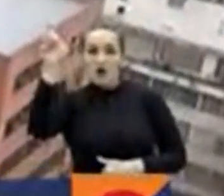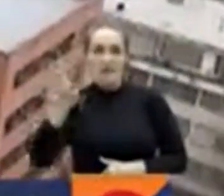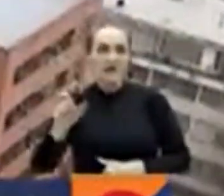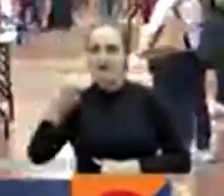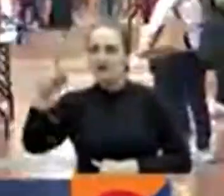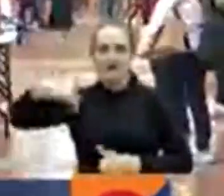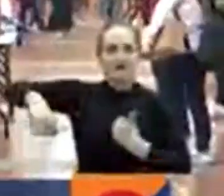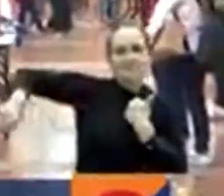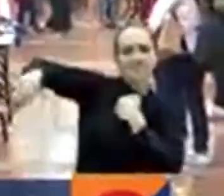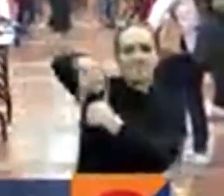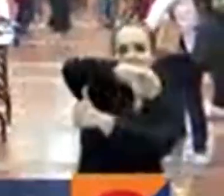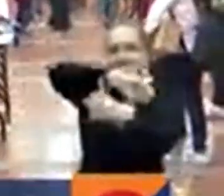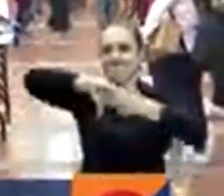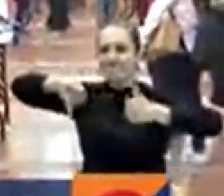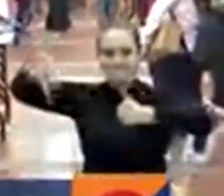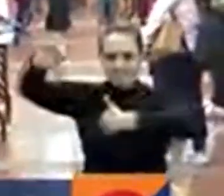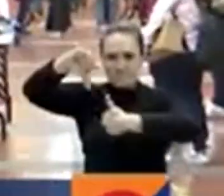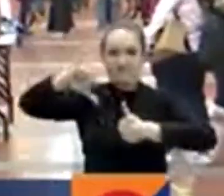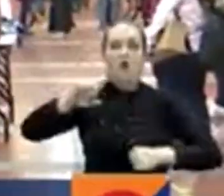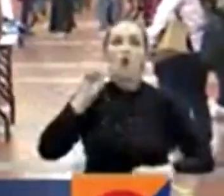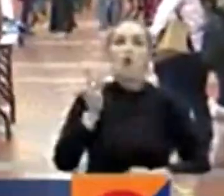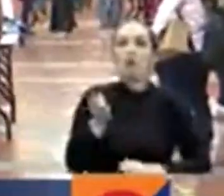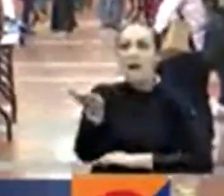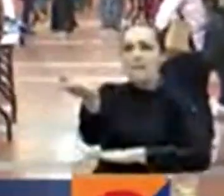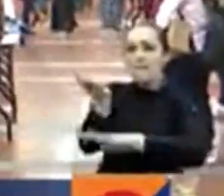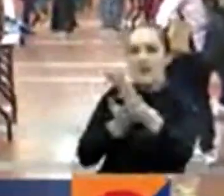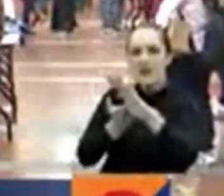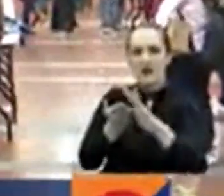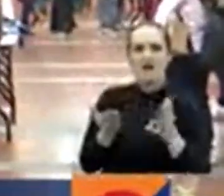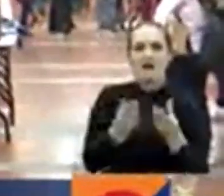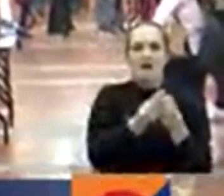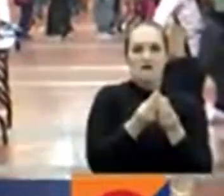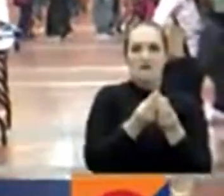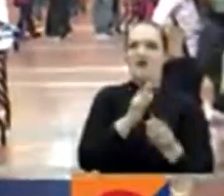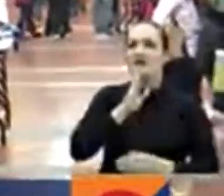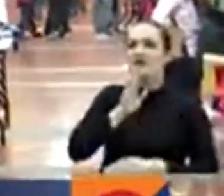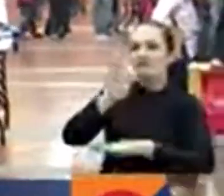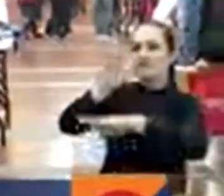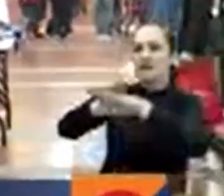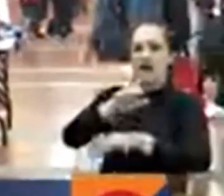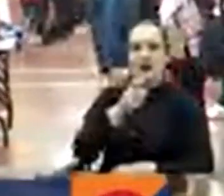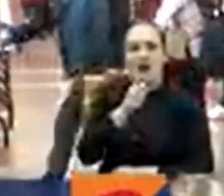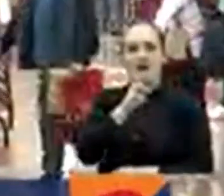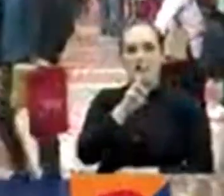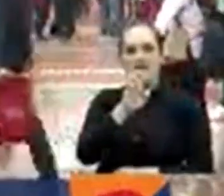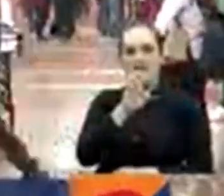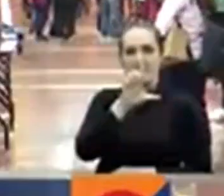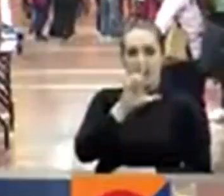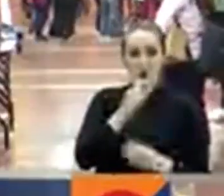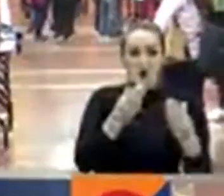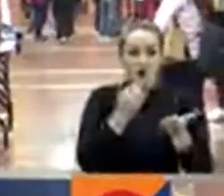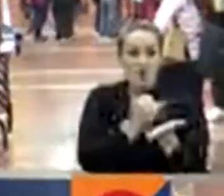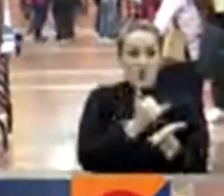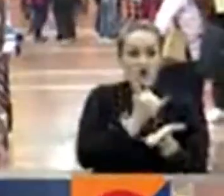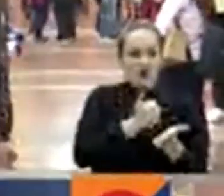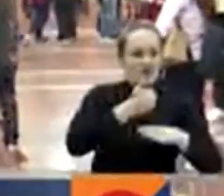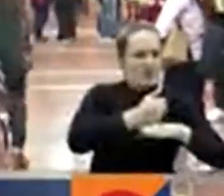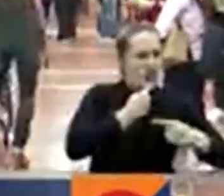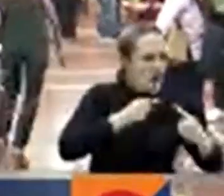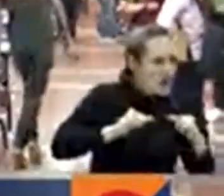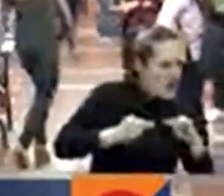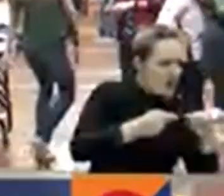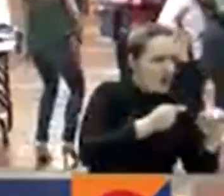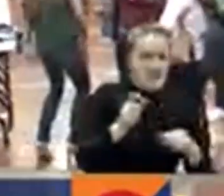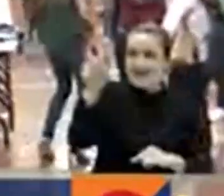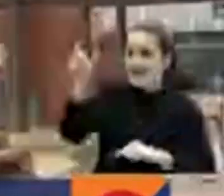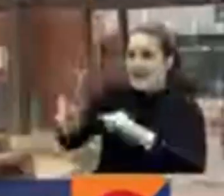institución educativa por solicitud expresa de Gabriel Melo Guevara la junta directiva consideró que el rector